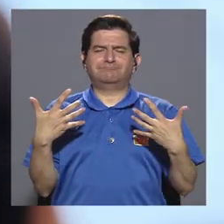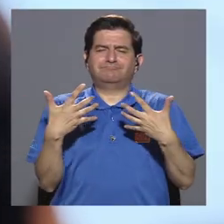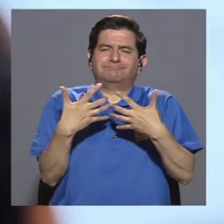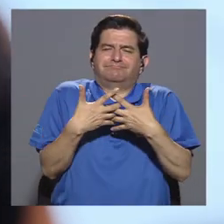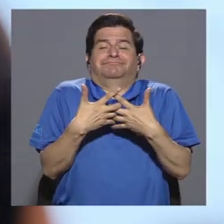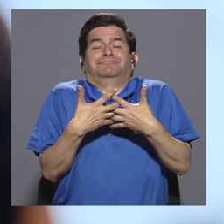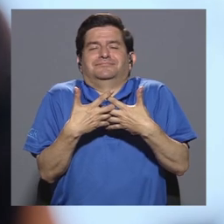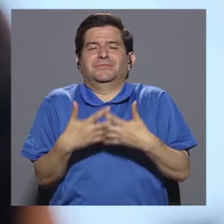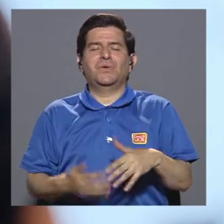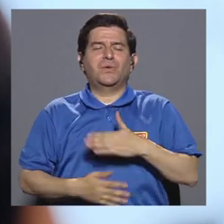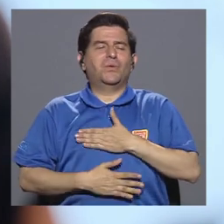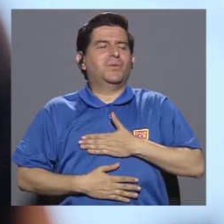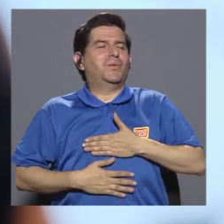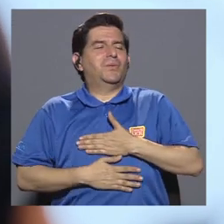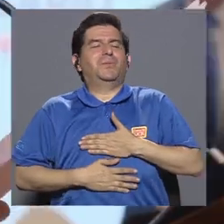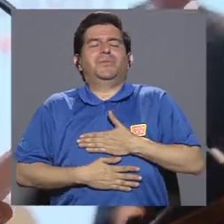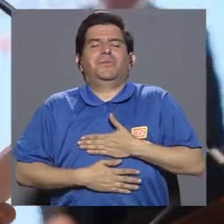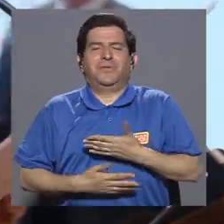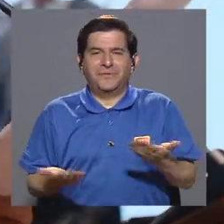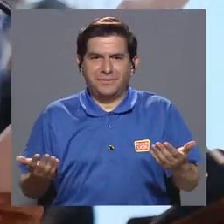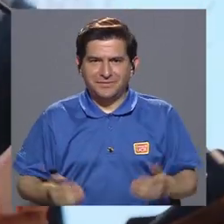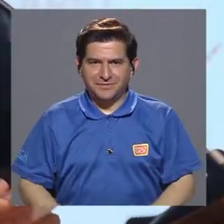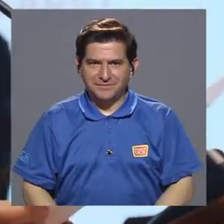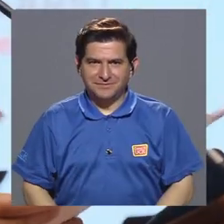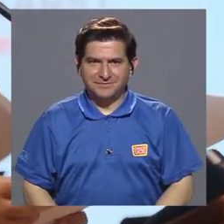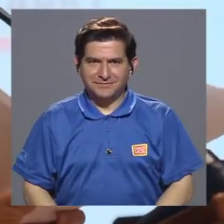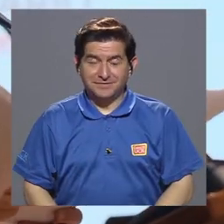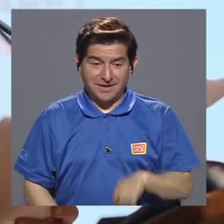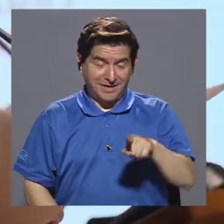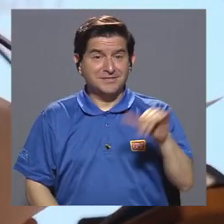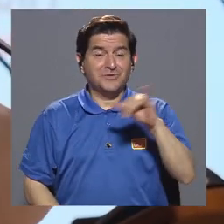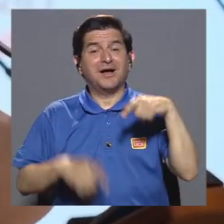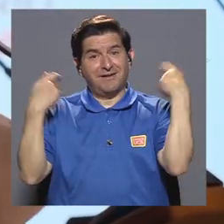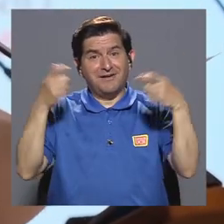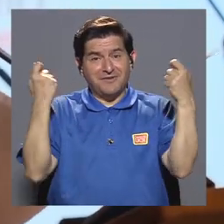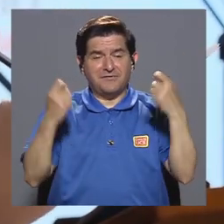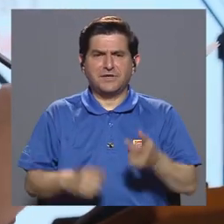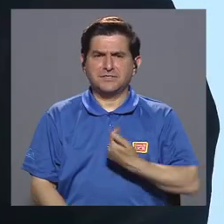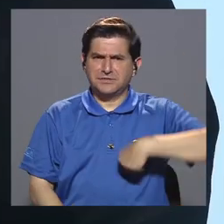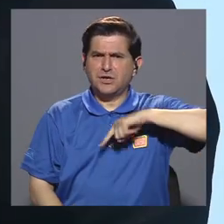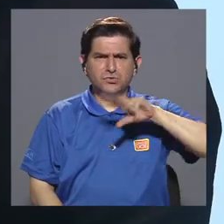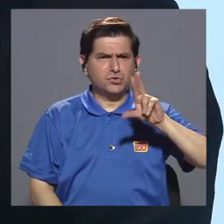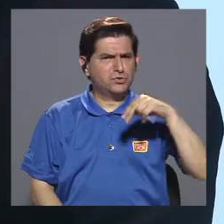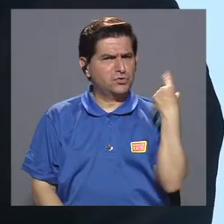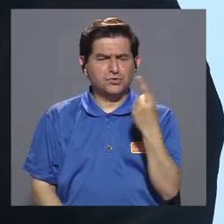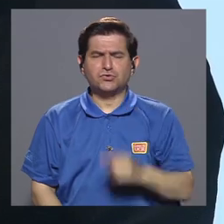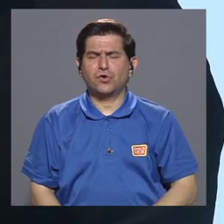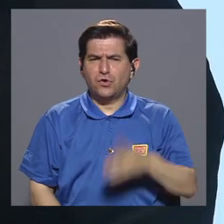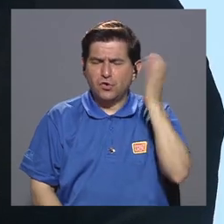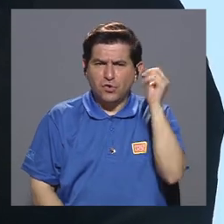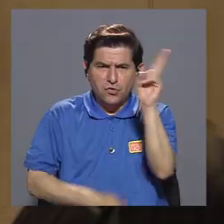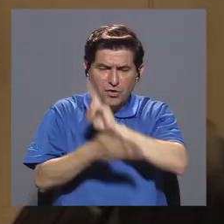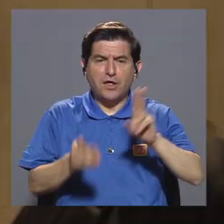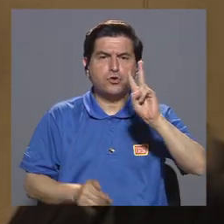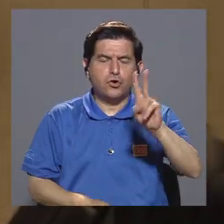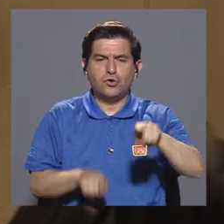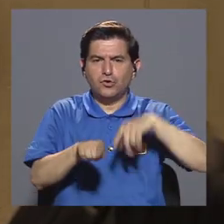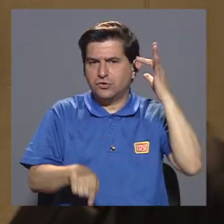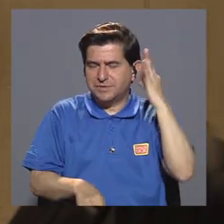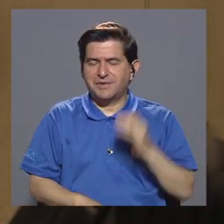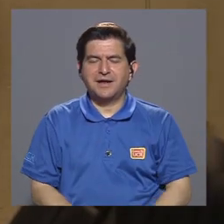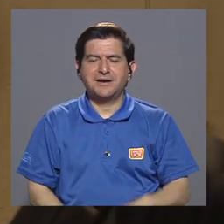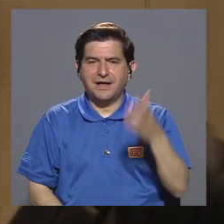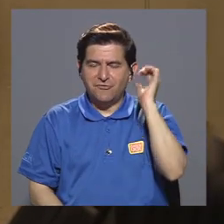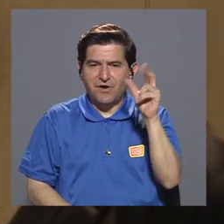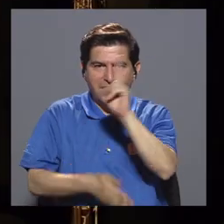armonía, de gozo. Entonces, es una fiesta. No estamos solos. Radio Universidad tiene dos hermanas,